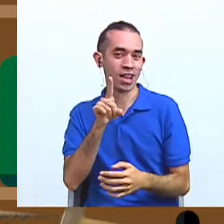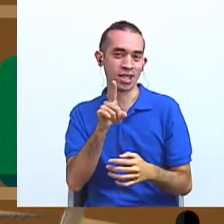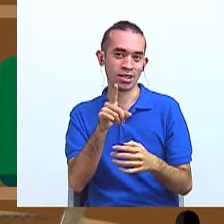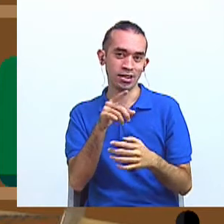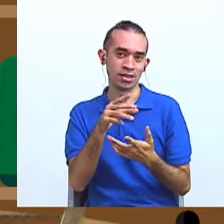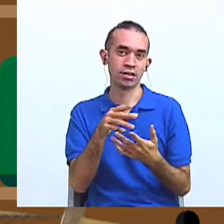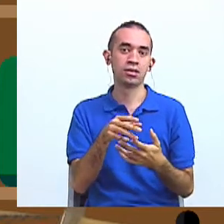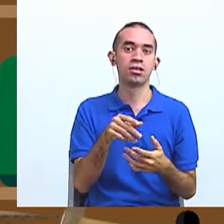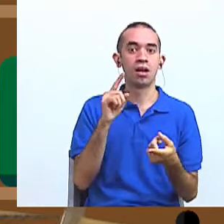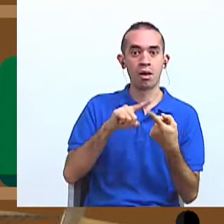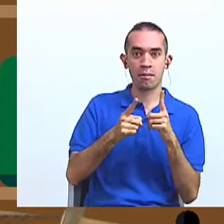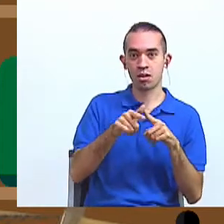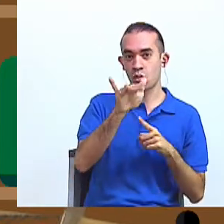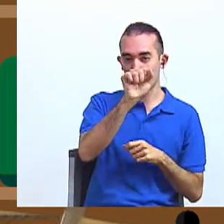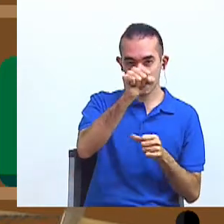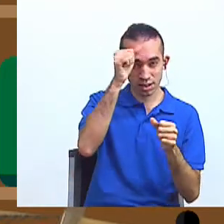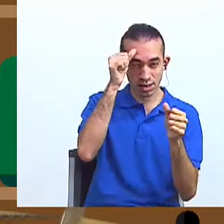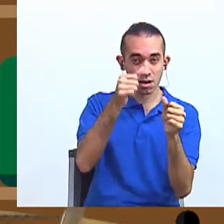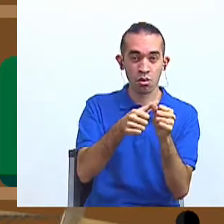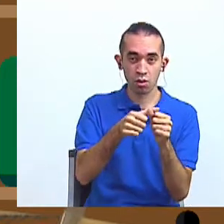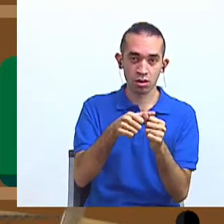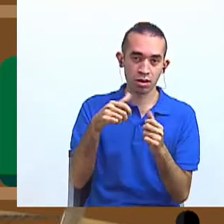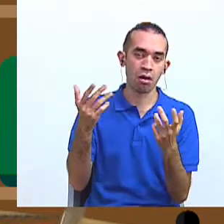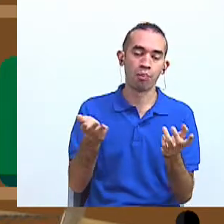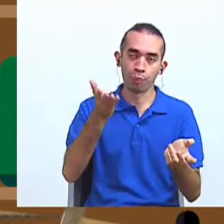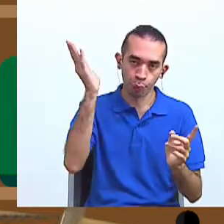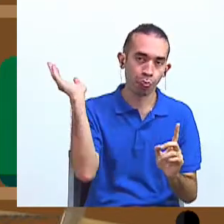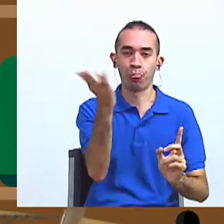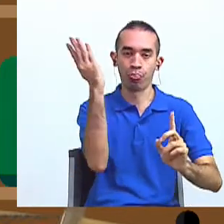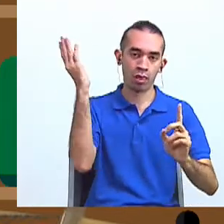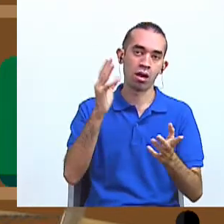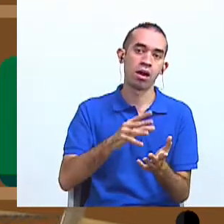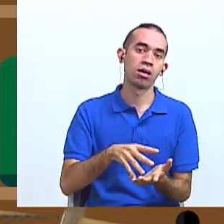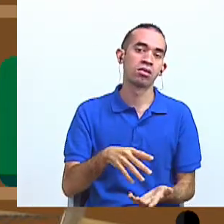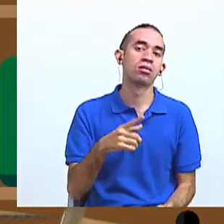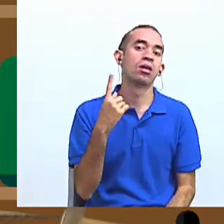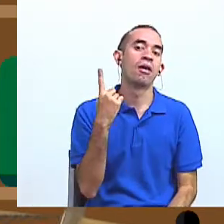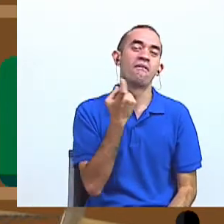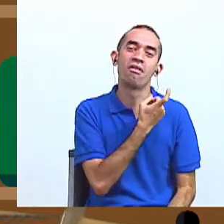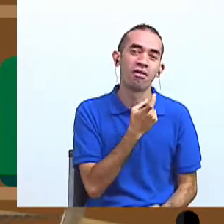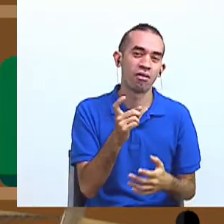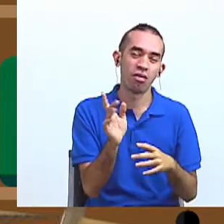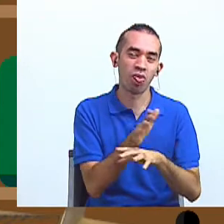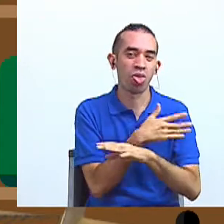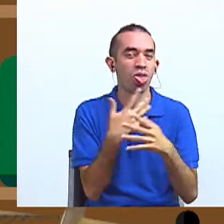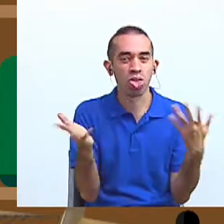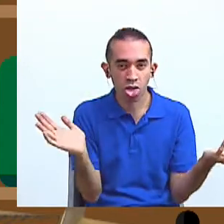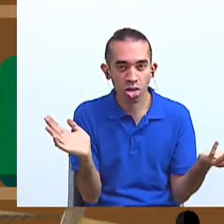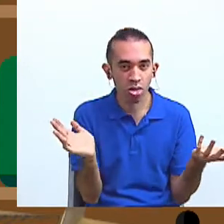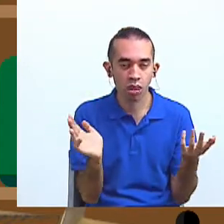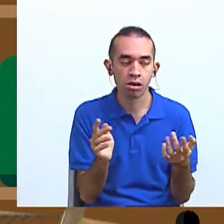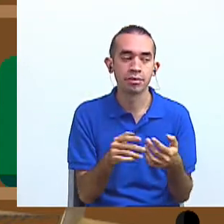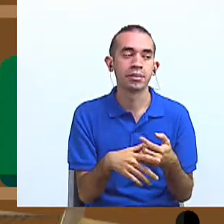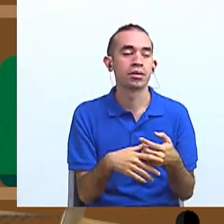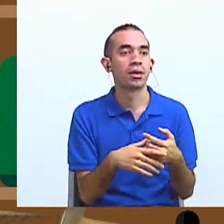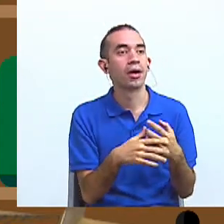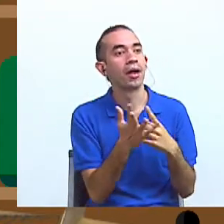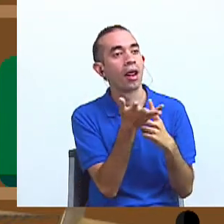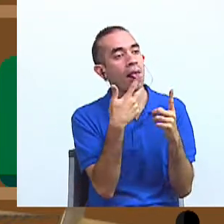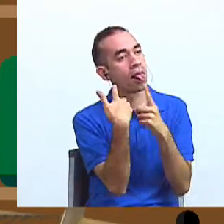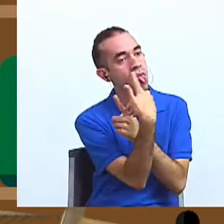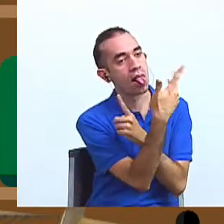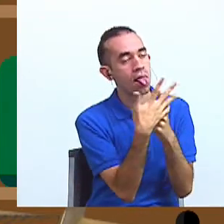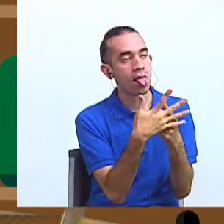amigo Luis y aquel triste incidente donde compró una loción que no le servía porque se dejó confundir por mensajes